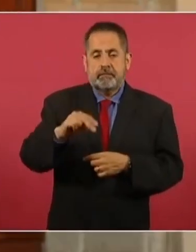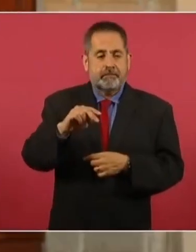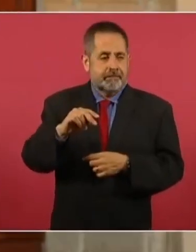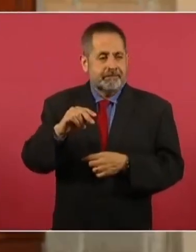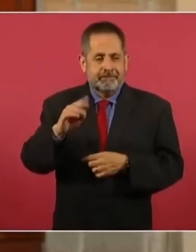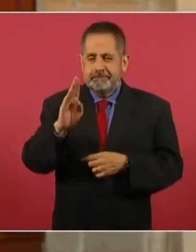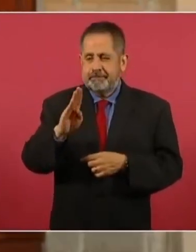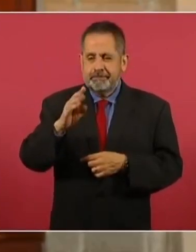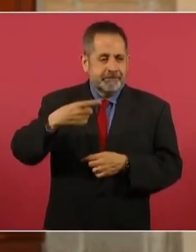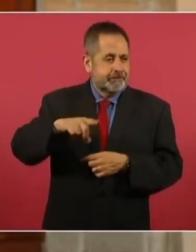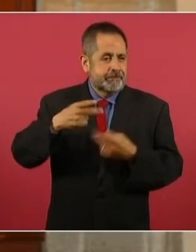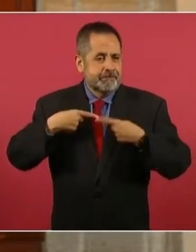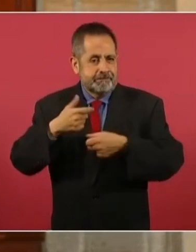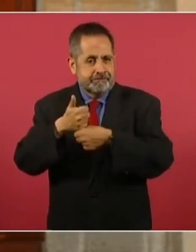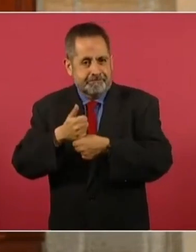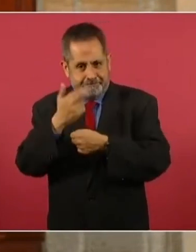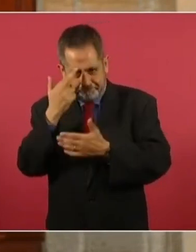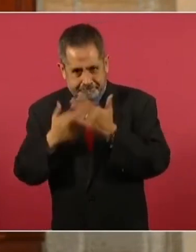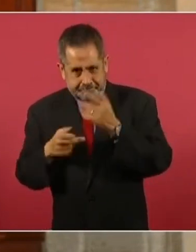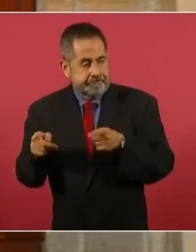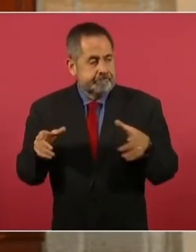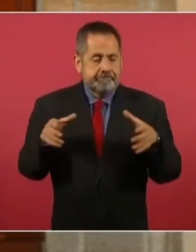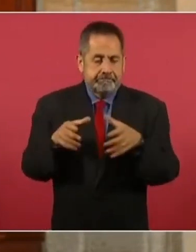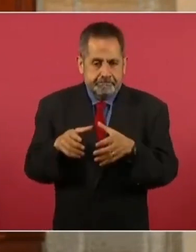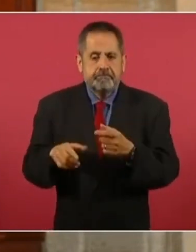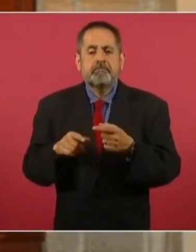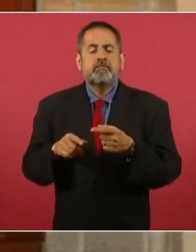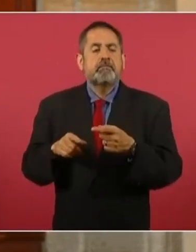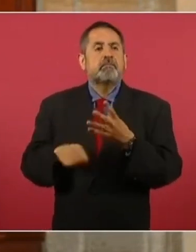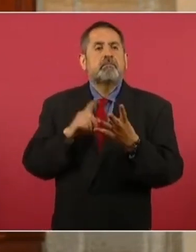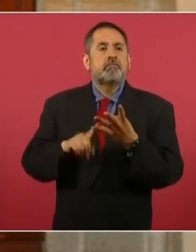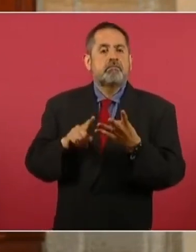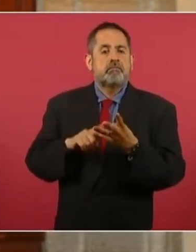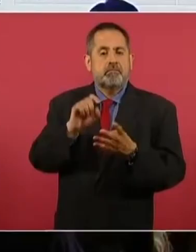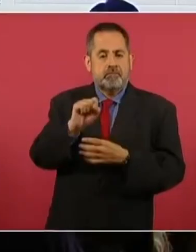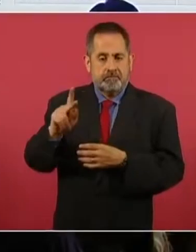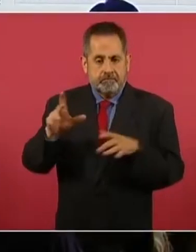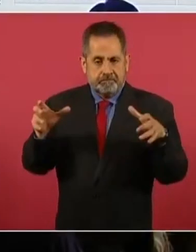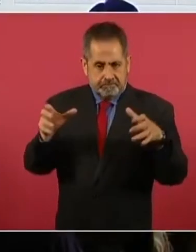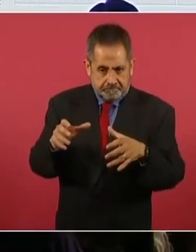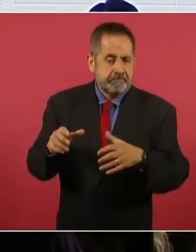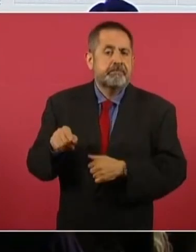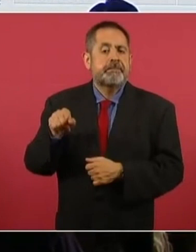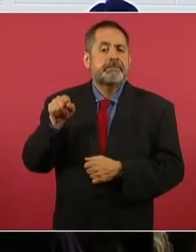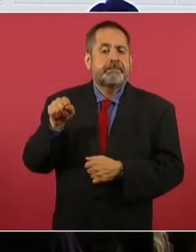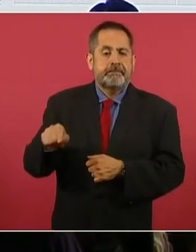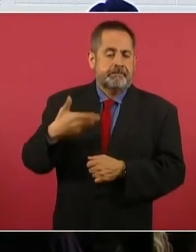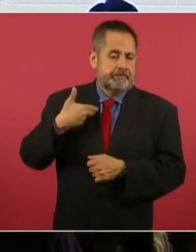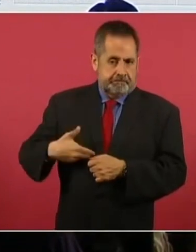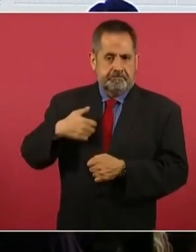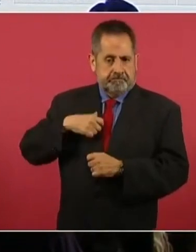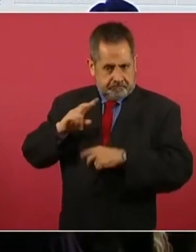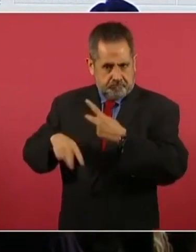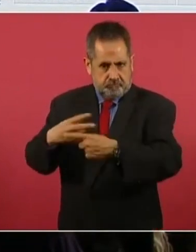estuvo Funcionarios de la Secretaría de Seguridad y Protección Ciudadanos encabezados por el de la voz